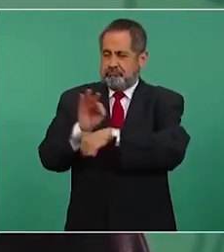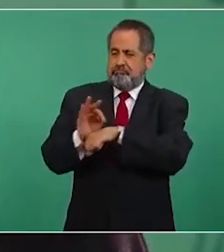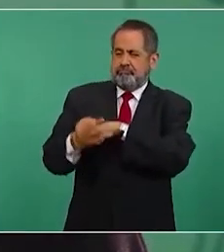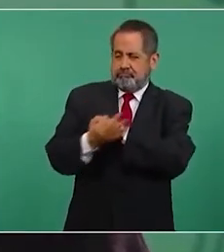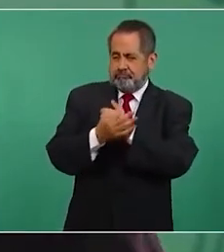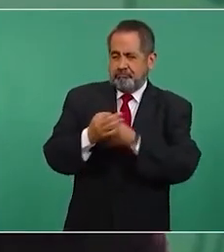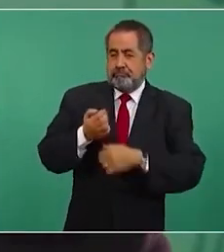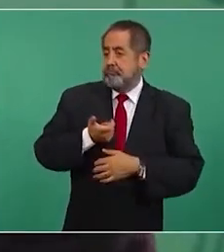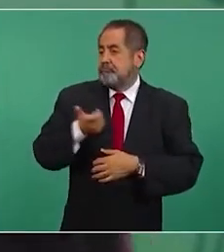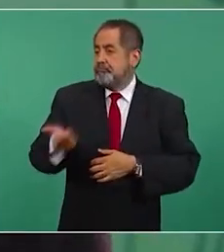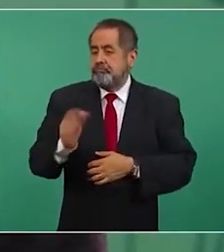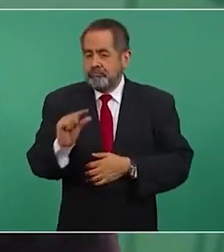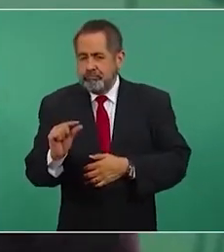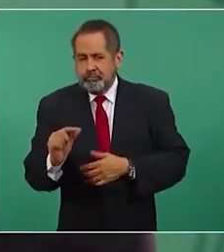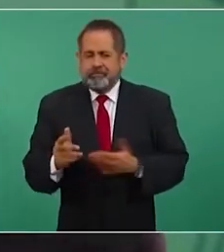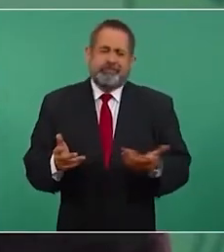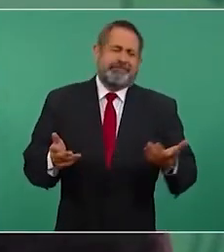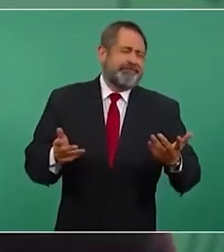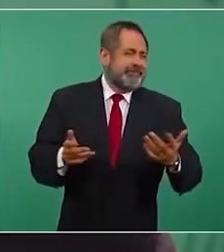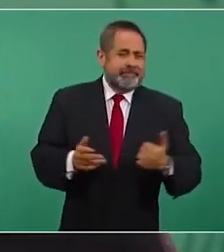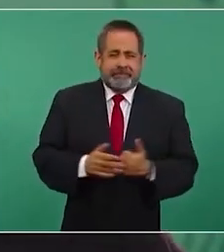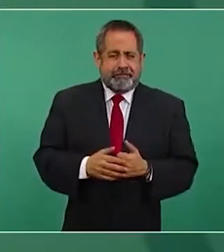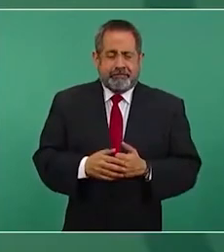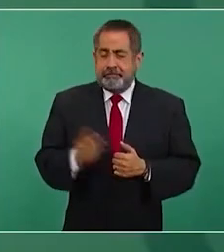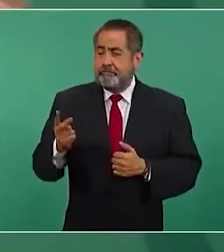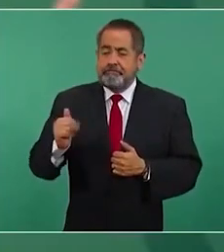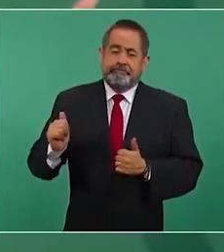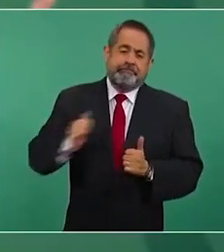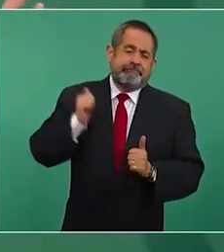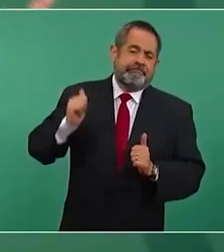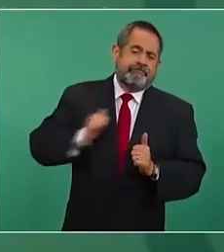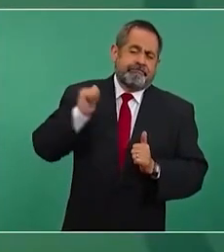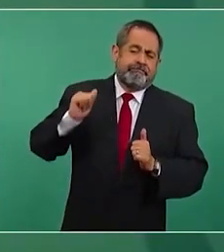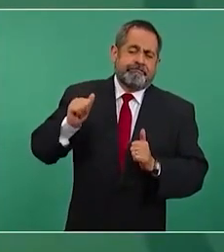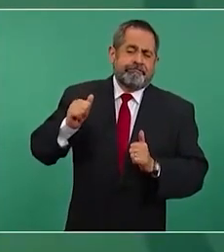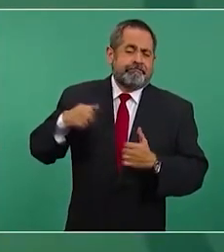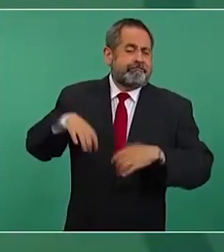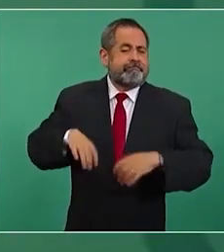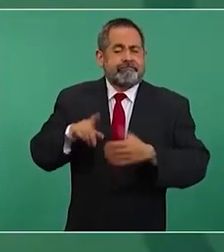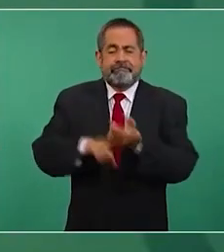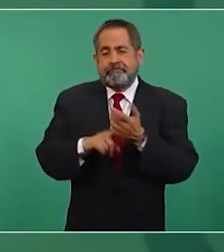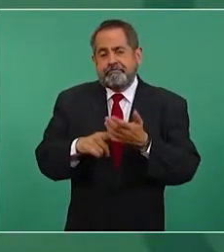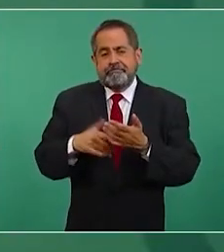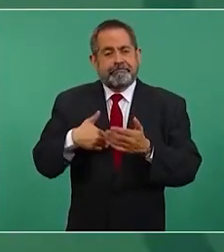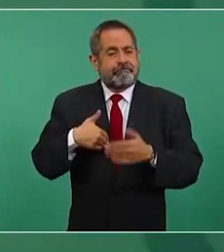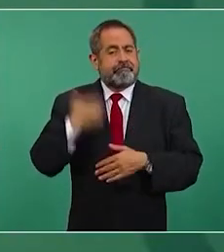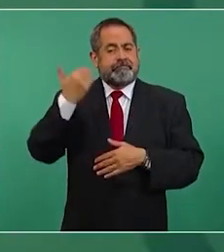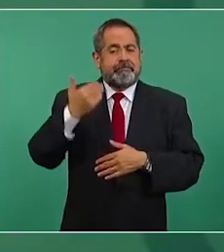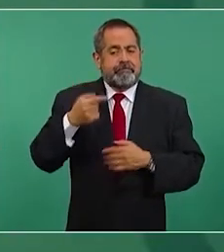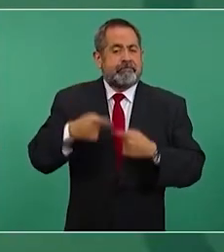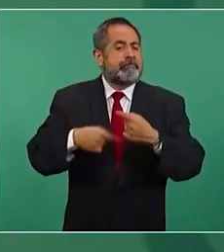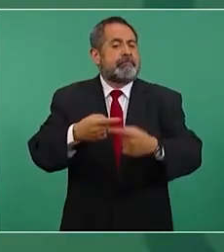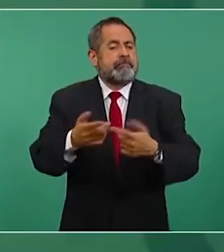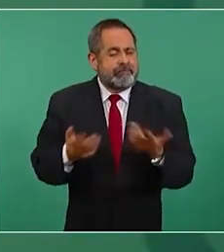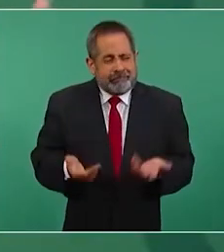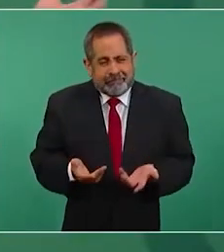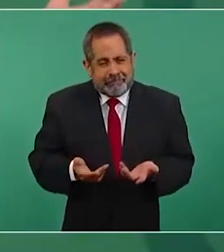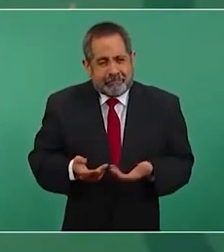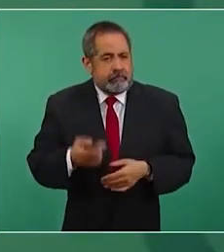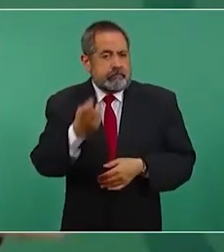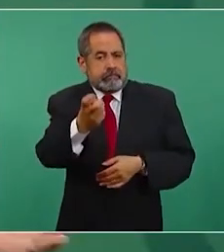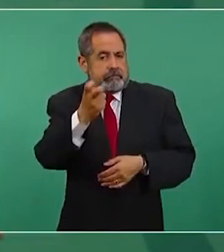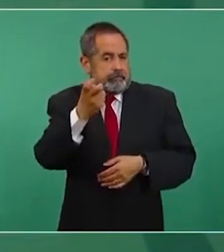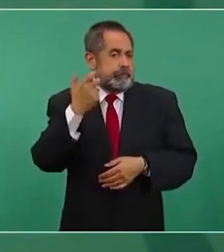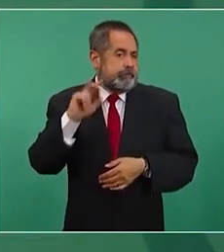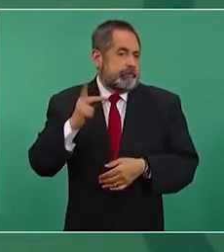y me aproveché de una situación porque así era la